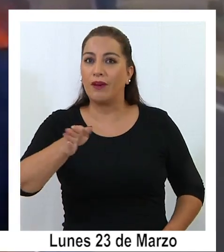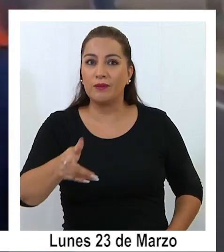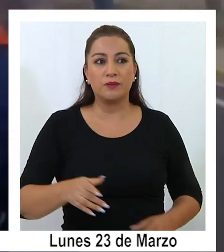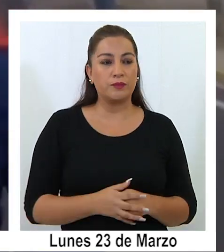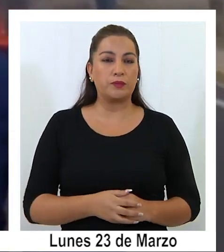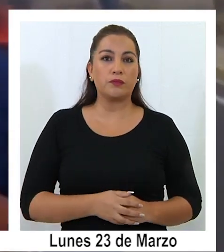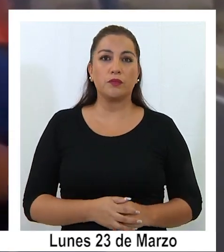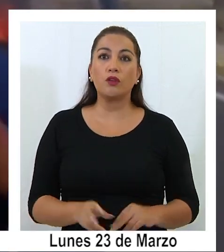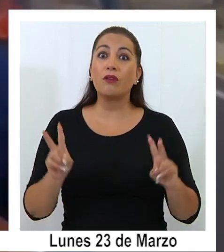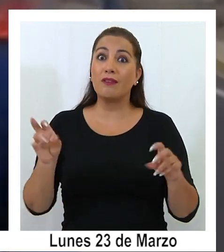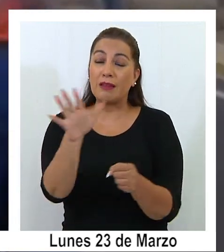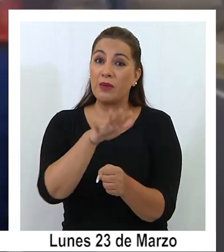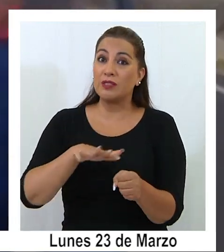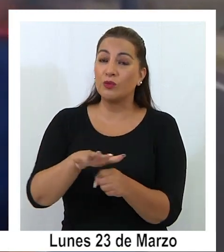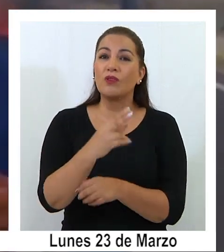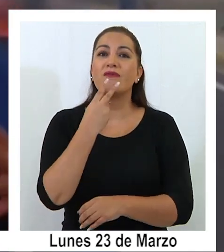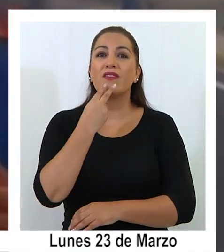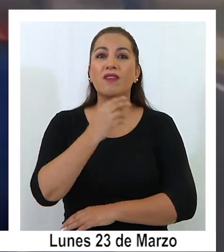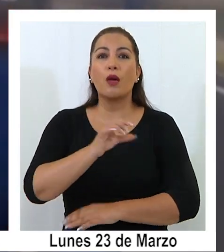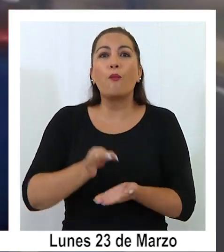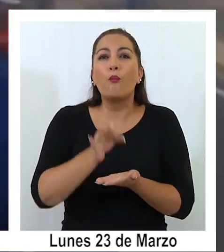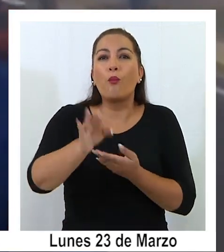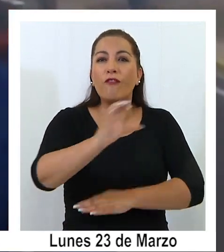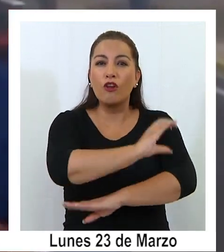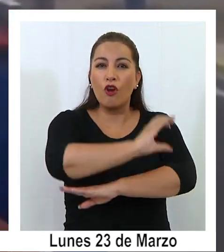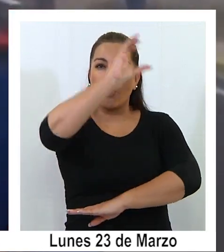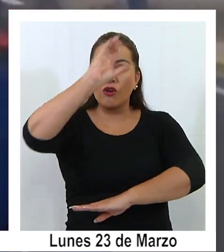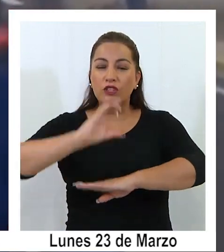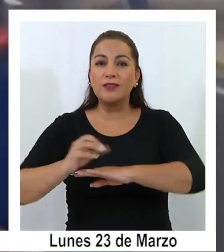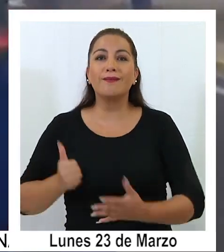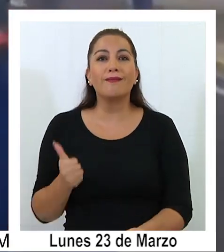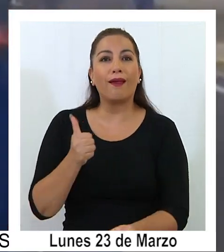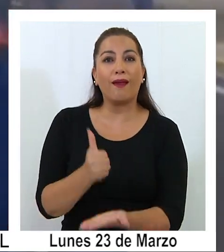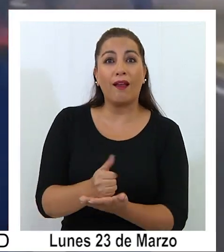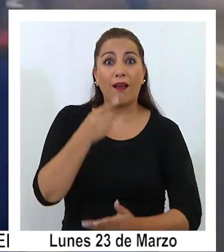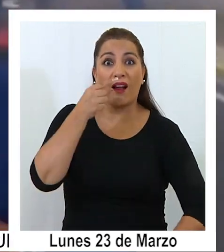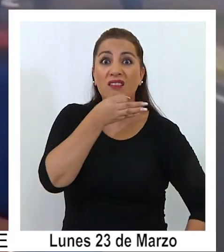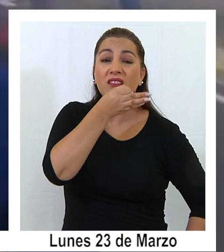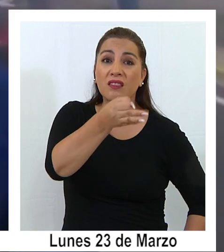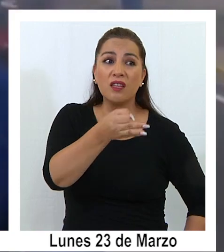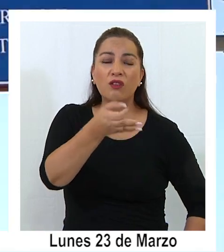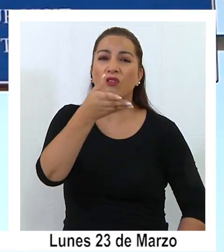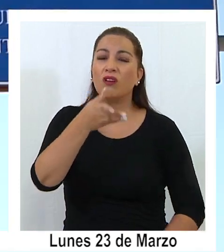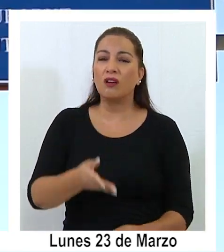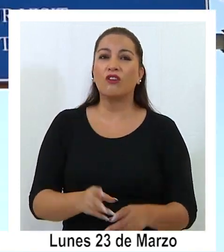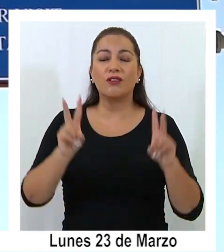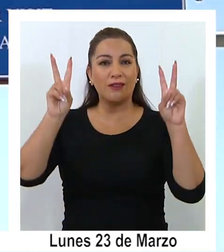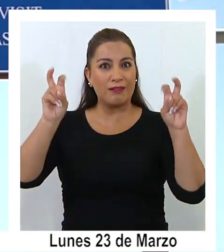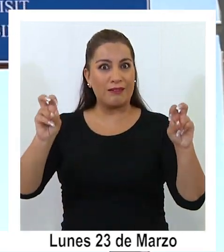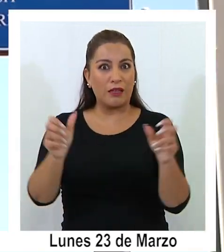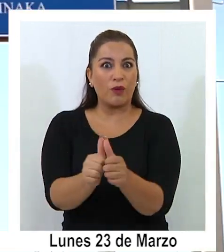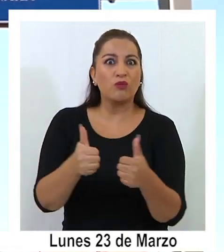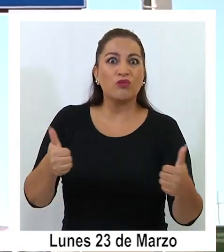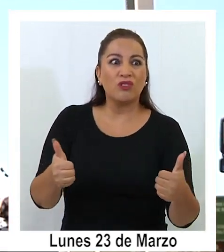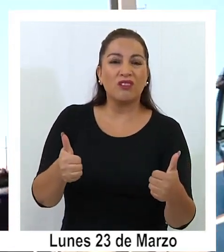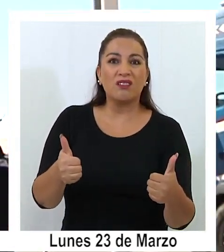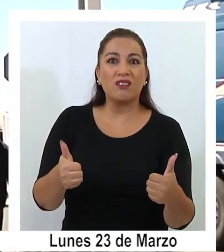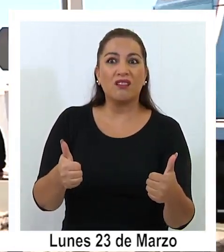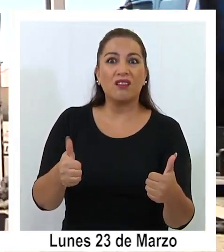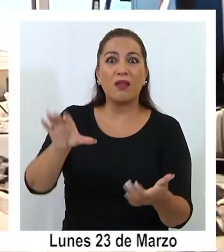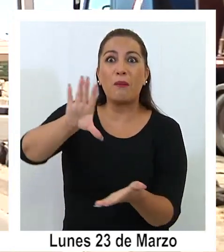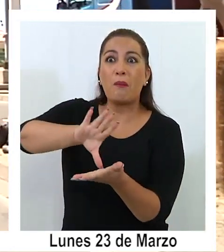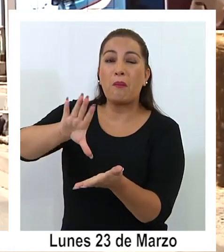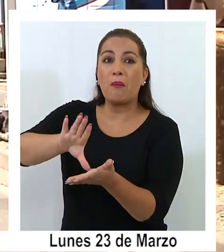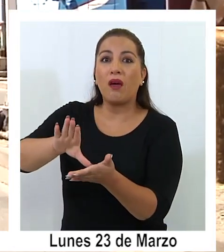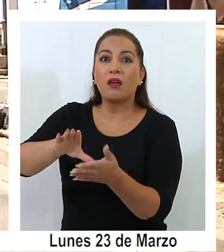examen. Respecto a la situación vivida en Colchane, la autoridad regional señaló que se originó por la negativa de las autoridades del vecino